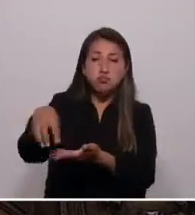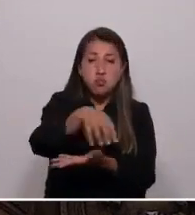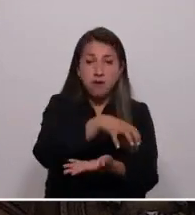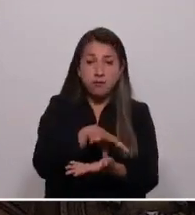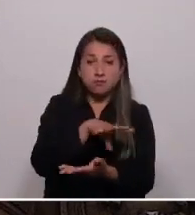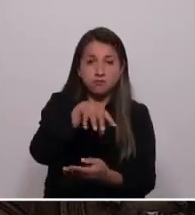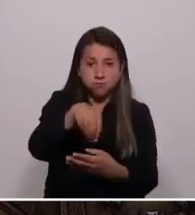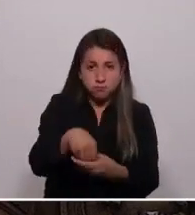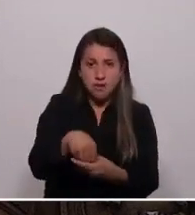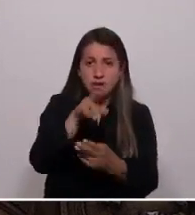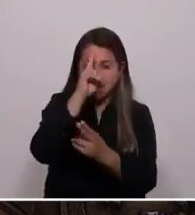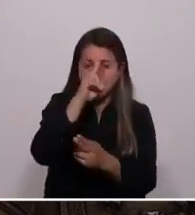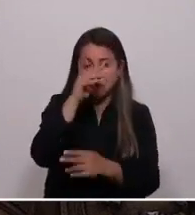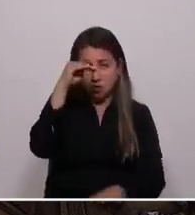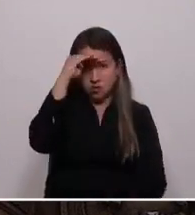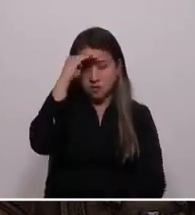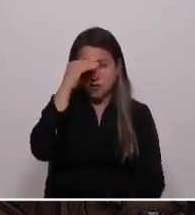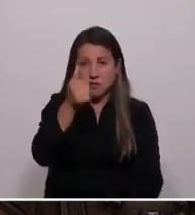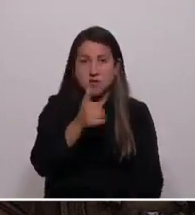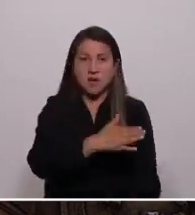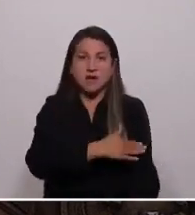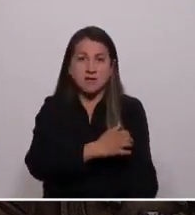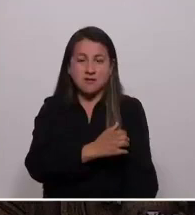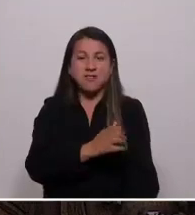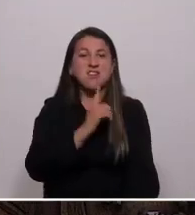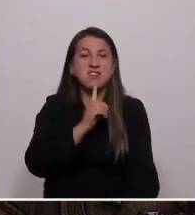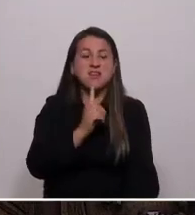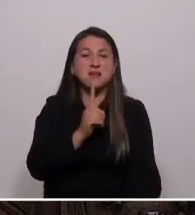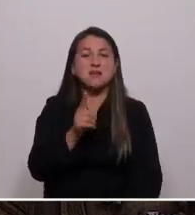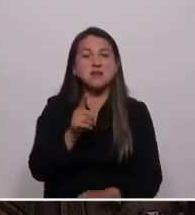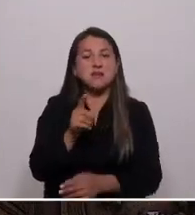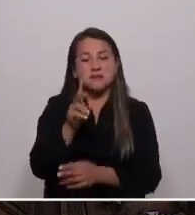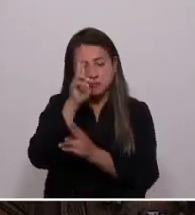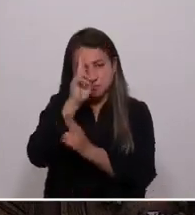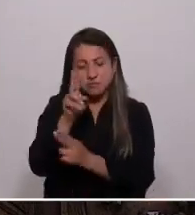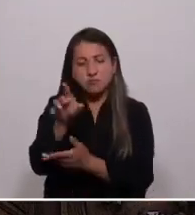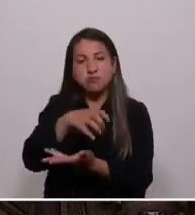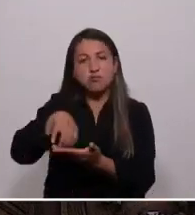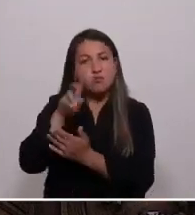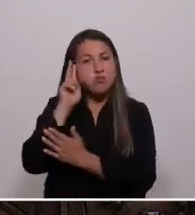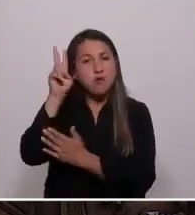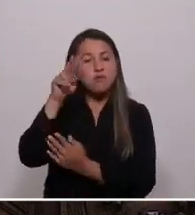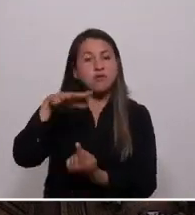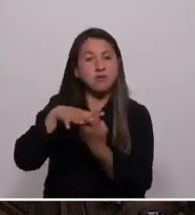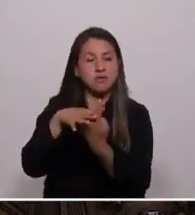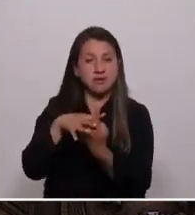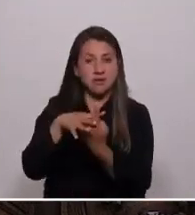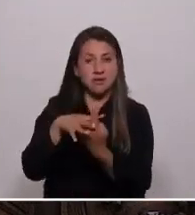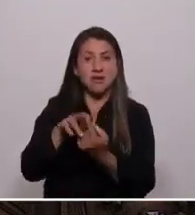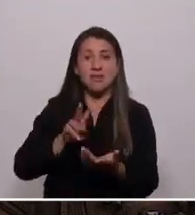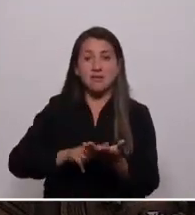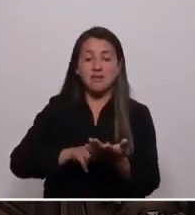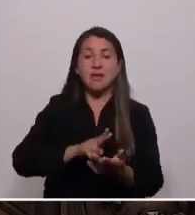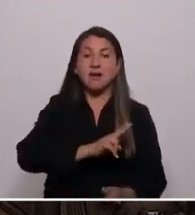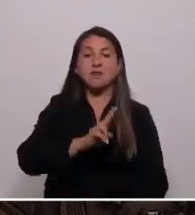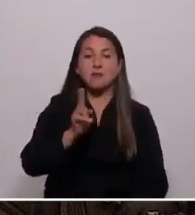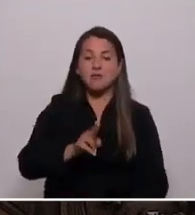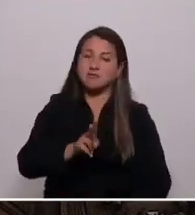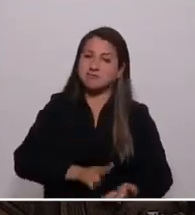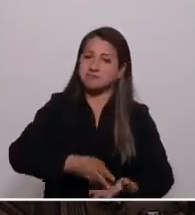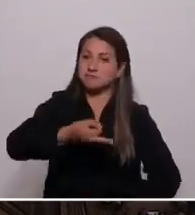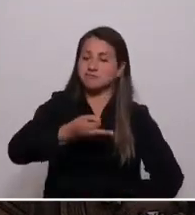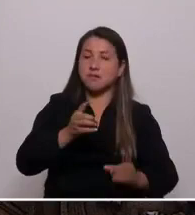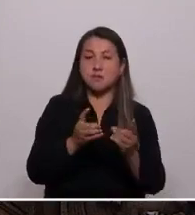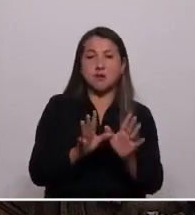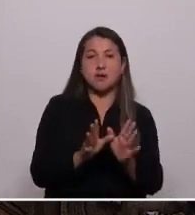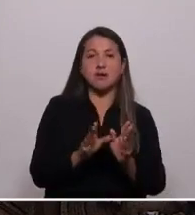respeto, confianza y buena fe con los pueblos indígenas. Chile debe ser una república verdaderamente democrática, para lo cual